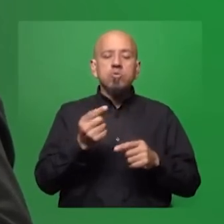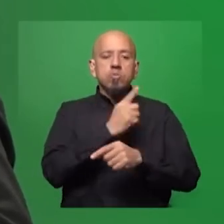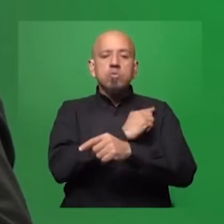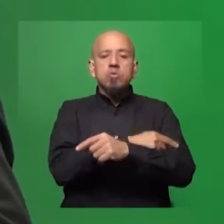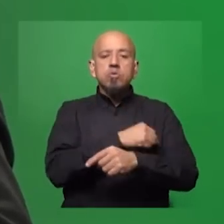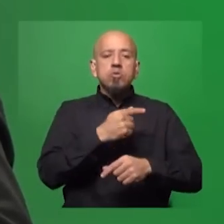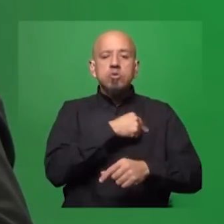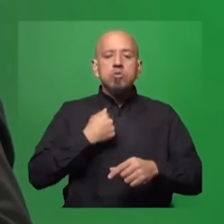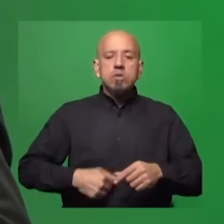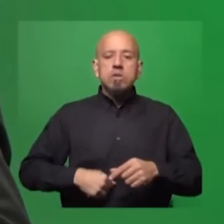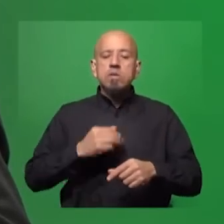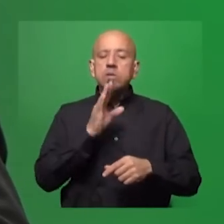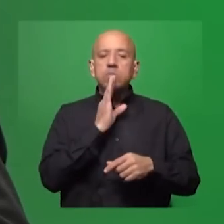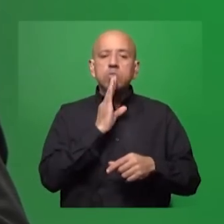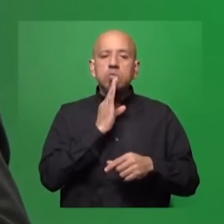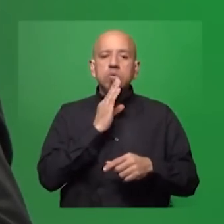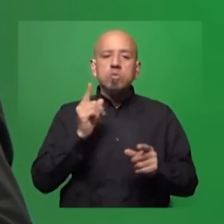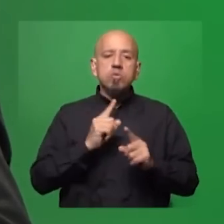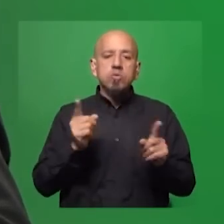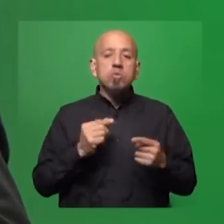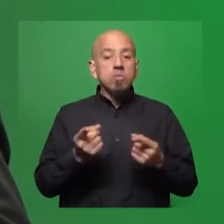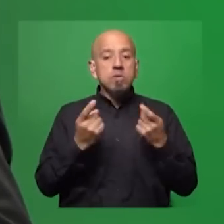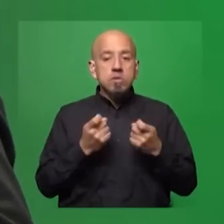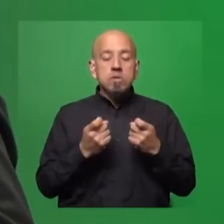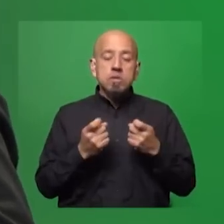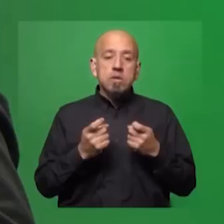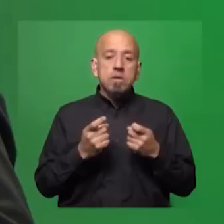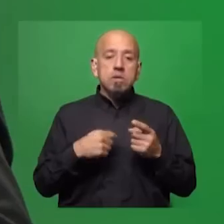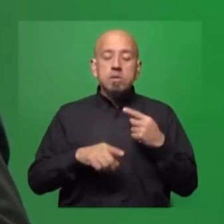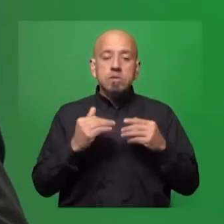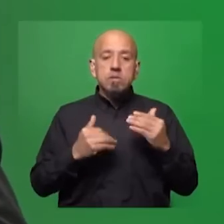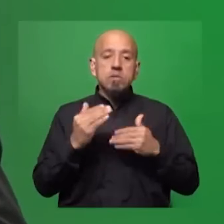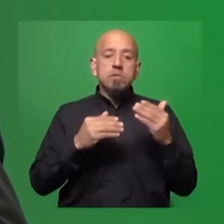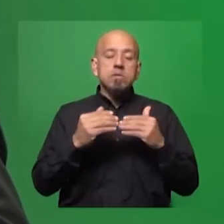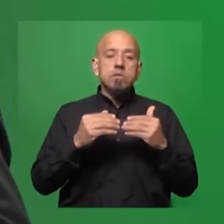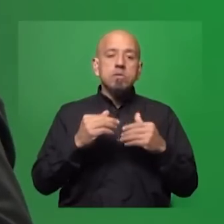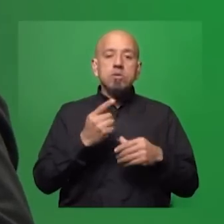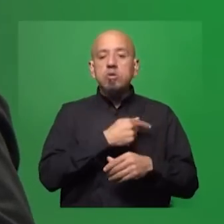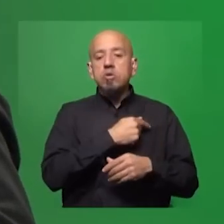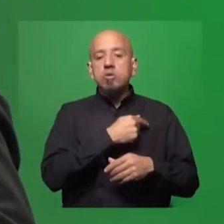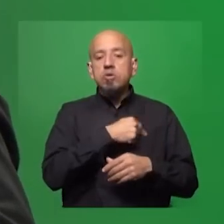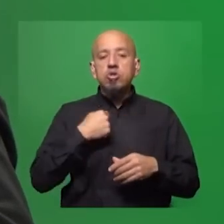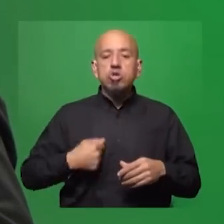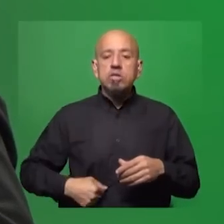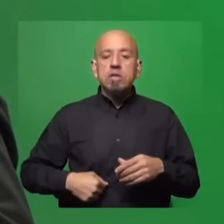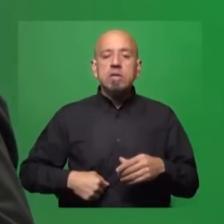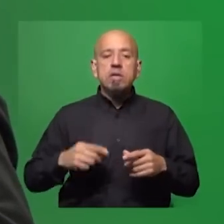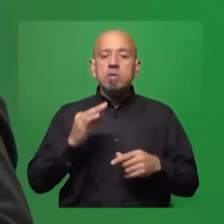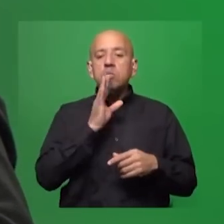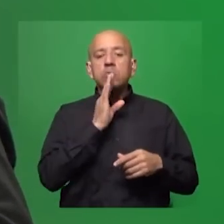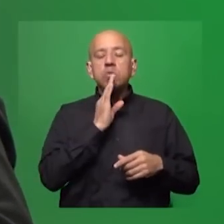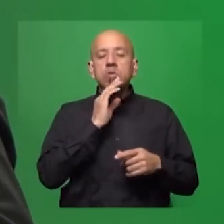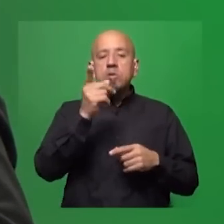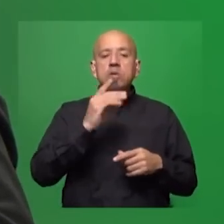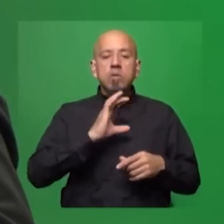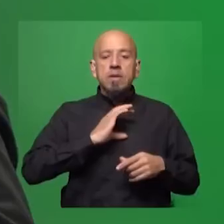Estados Unidos, que no necesitan construir región, aunque también lo hacen. China con el sudeste asiático, Estados Unidos con el NAFTA, el acuerdo que tiene con